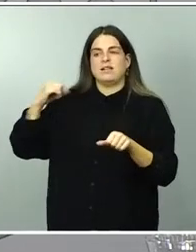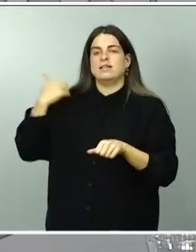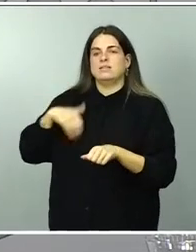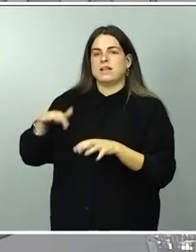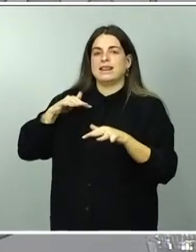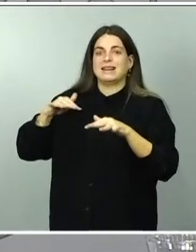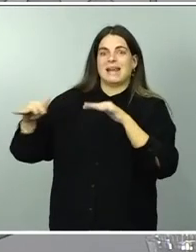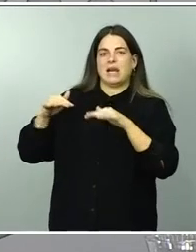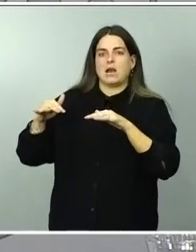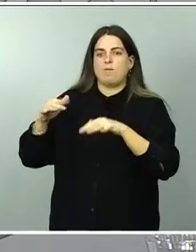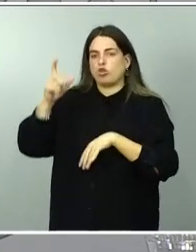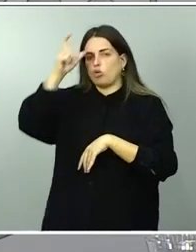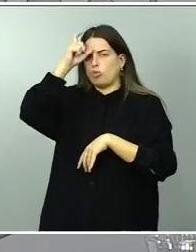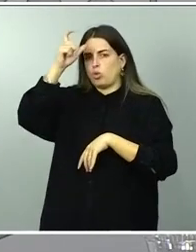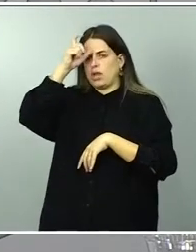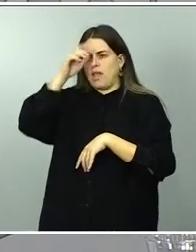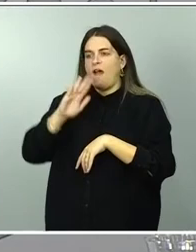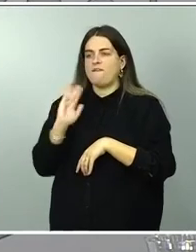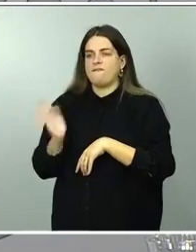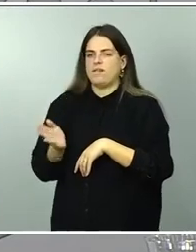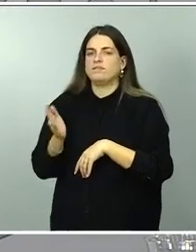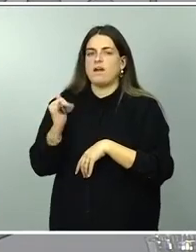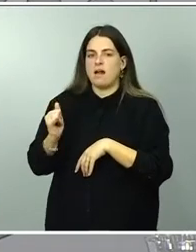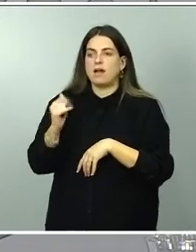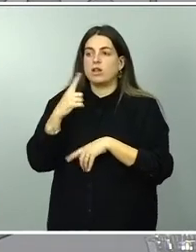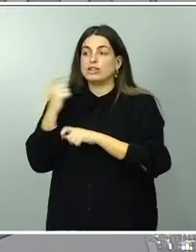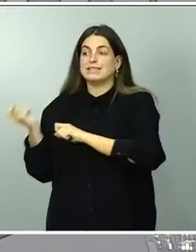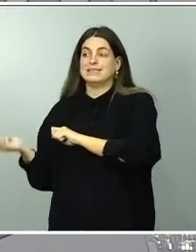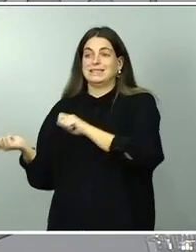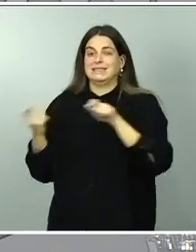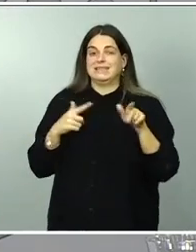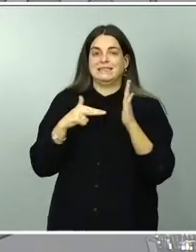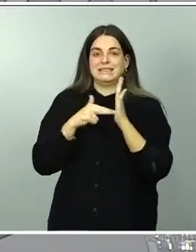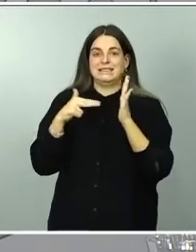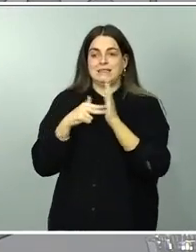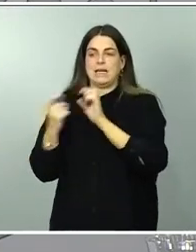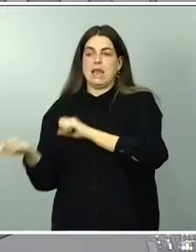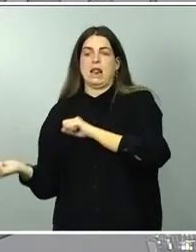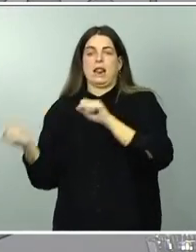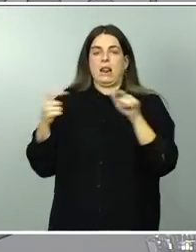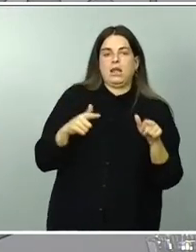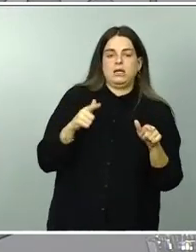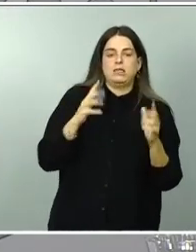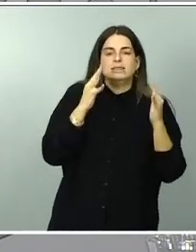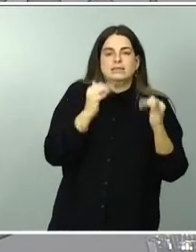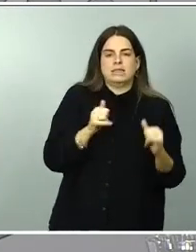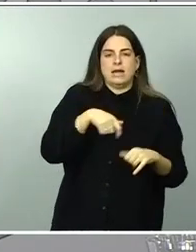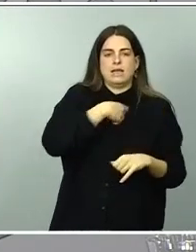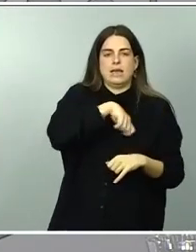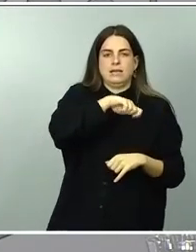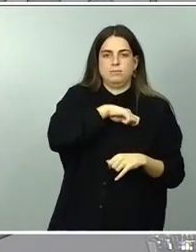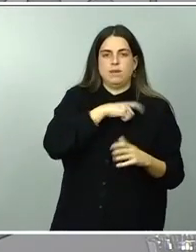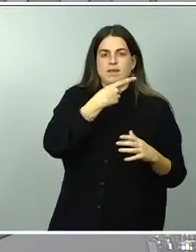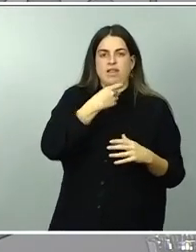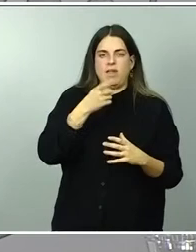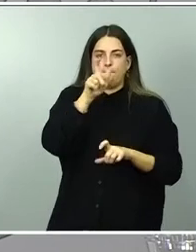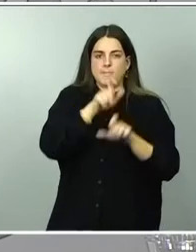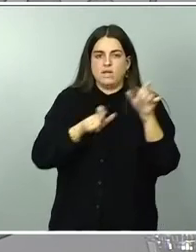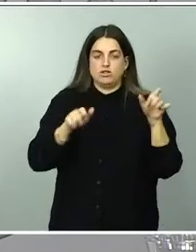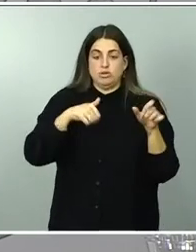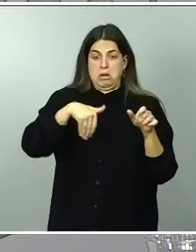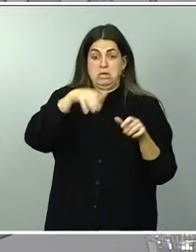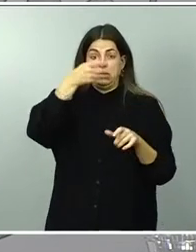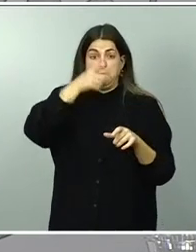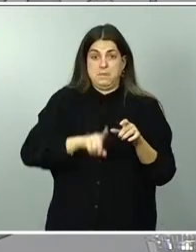en Turquía y que son refugiados que venían de Siria, que van a venir a nuestro país. Por darles el balance del programa del año